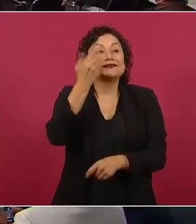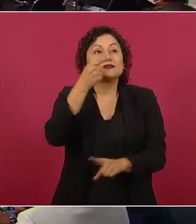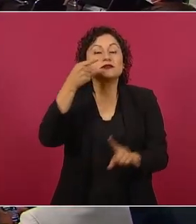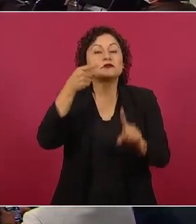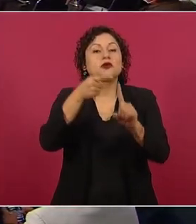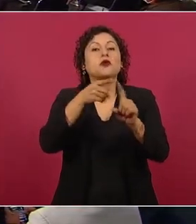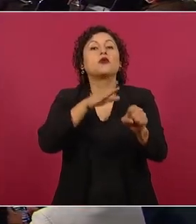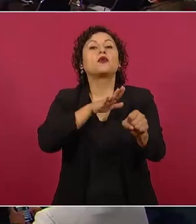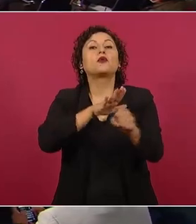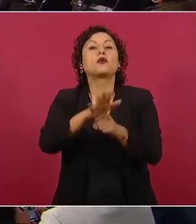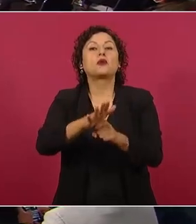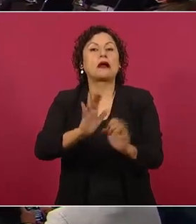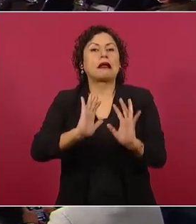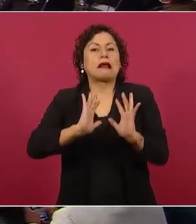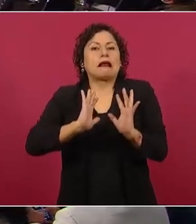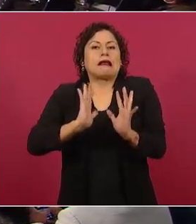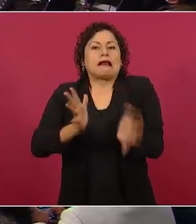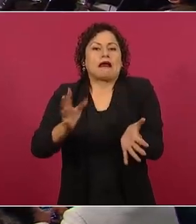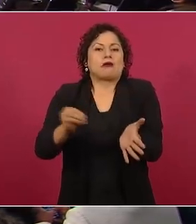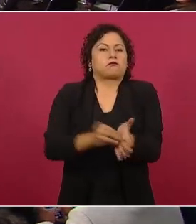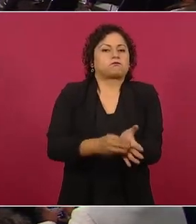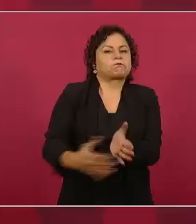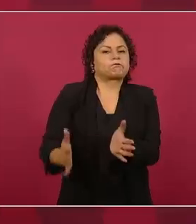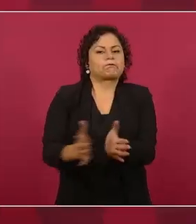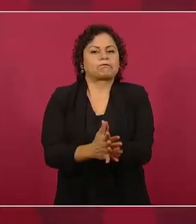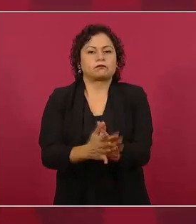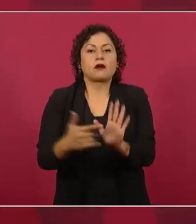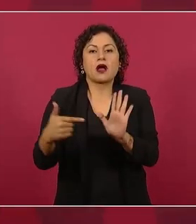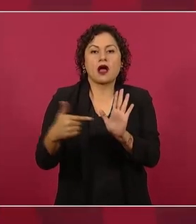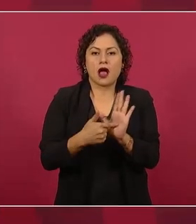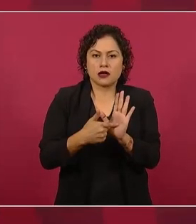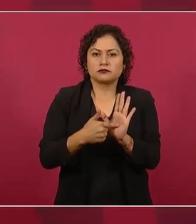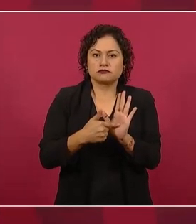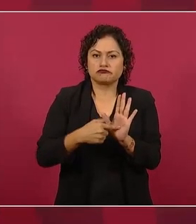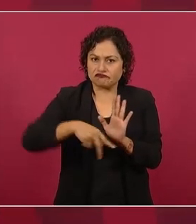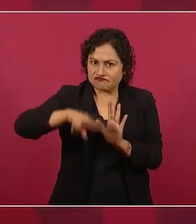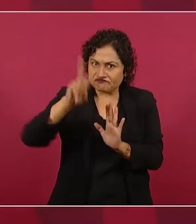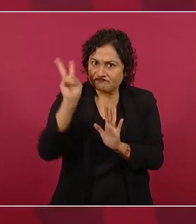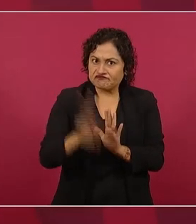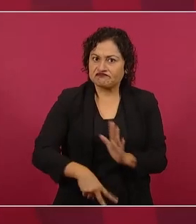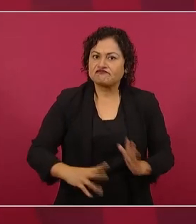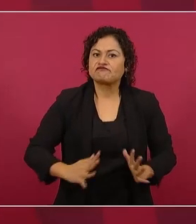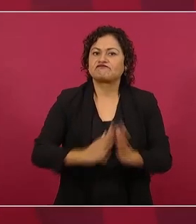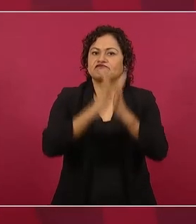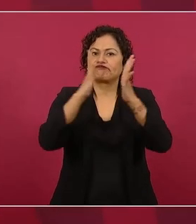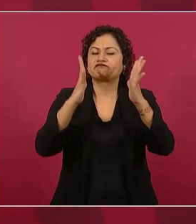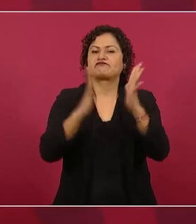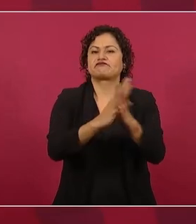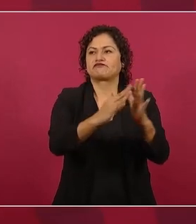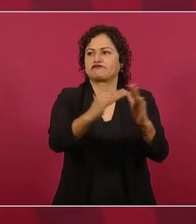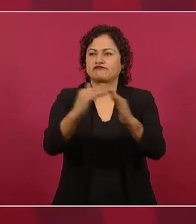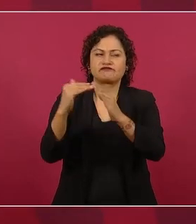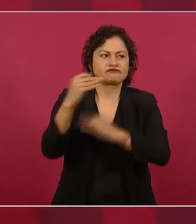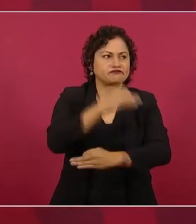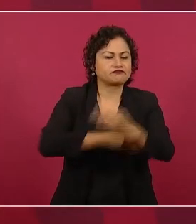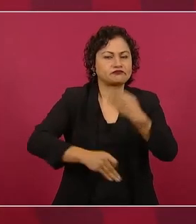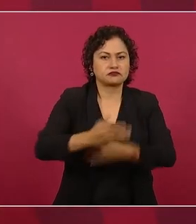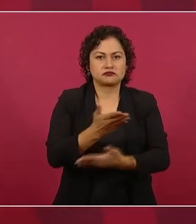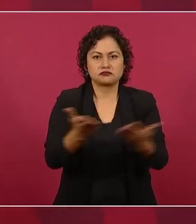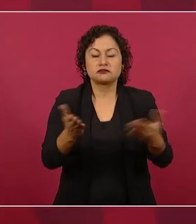un verdadero sistema democrático. Porque consideramos que